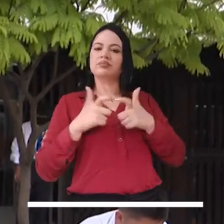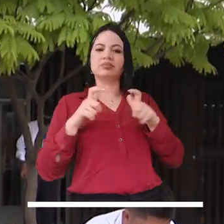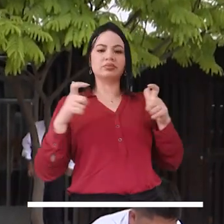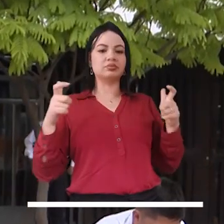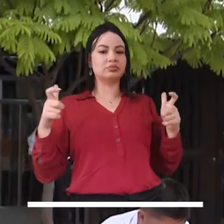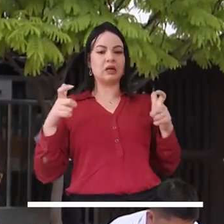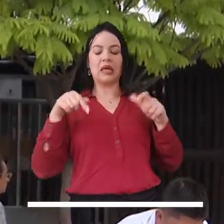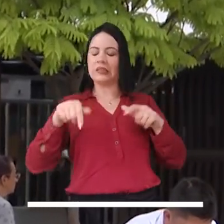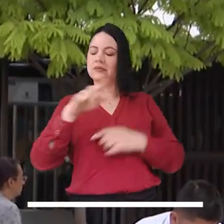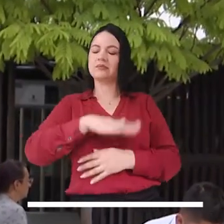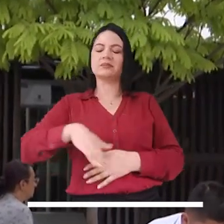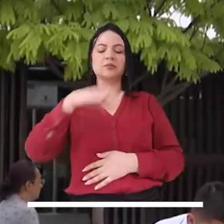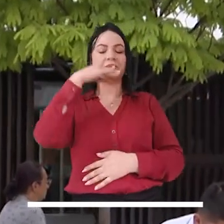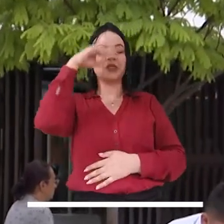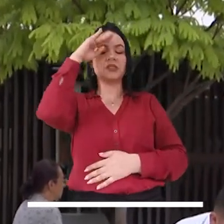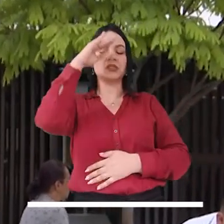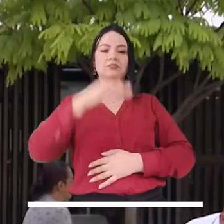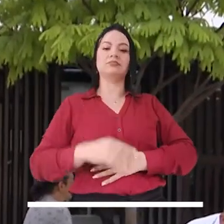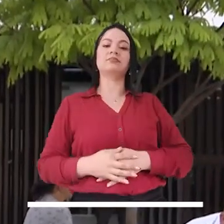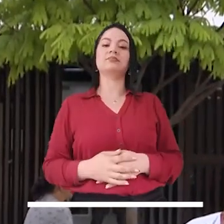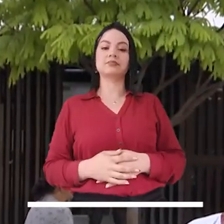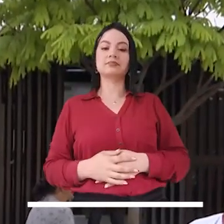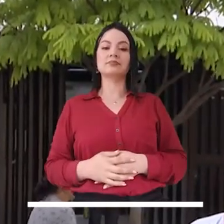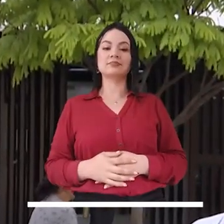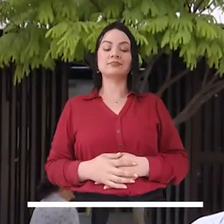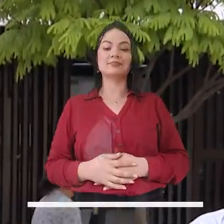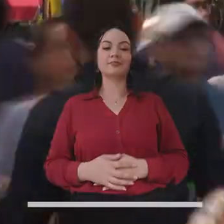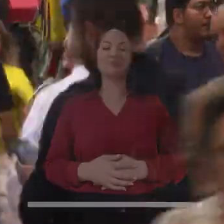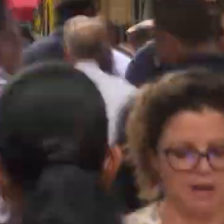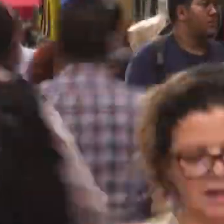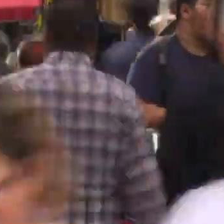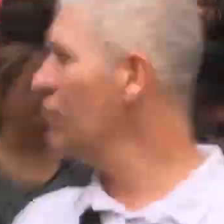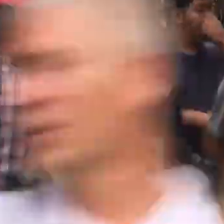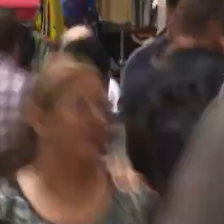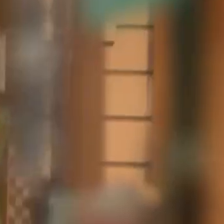y que ha ido creciendo cada vez más en la ciudad de Medellín.